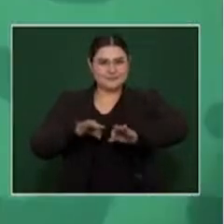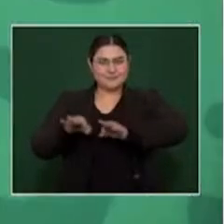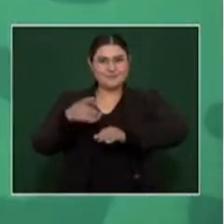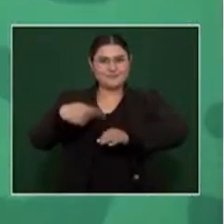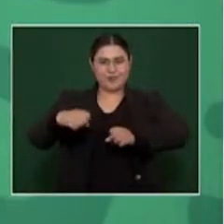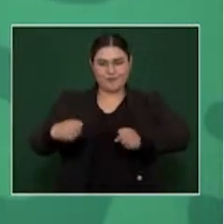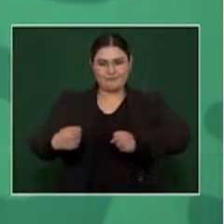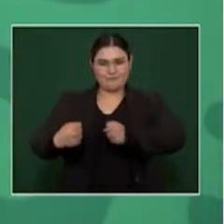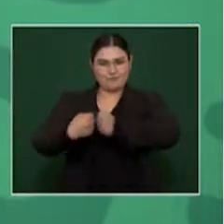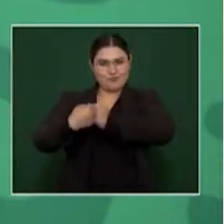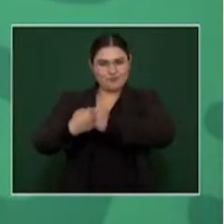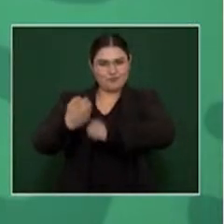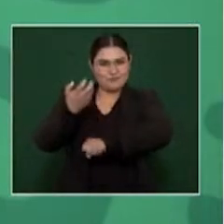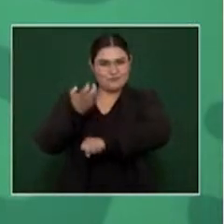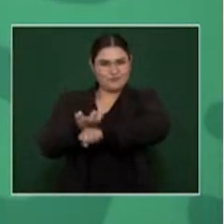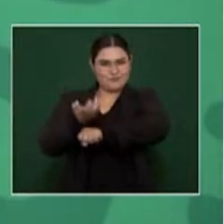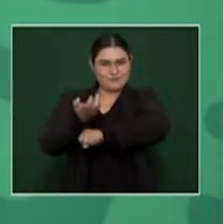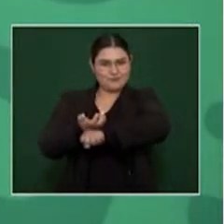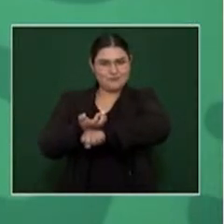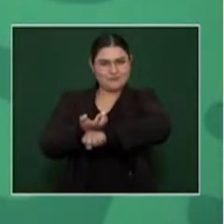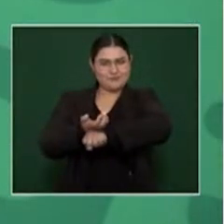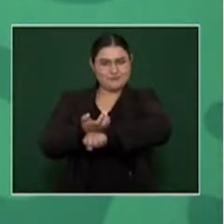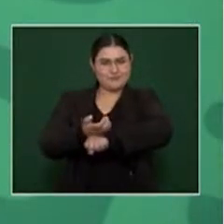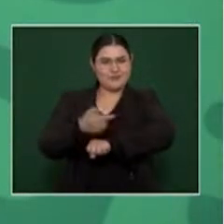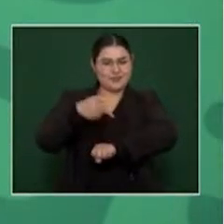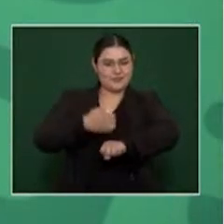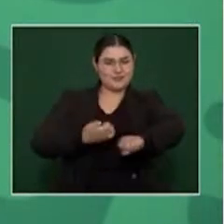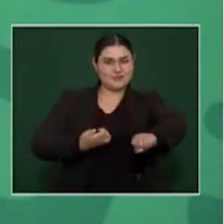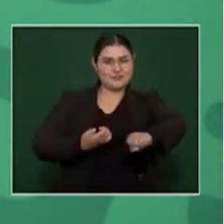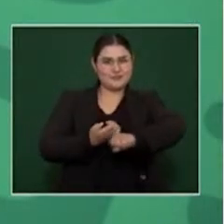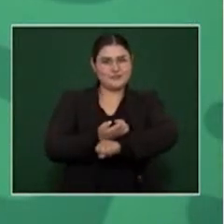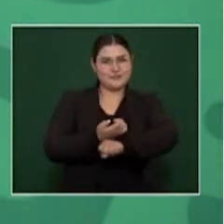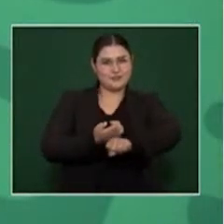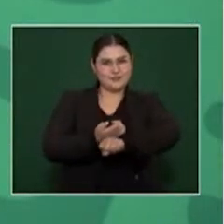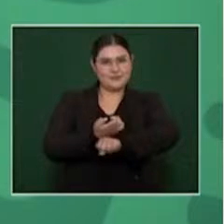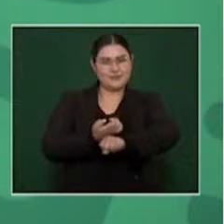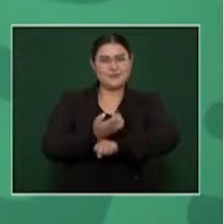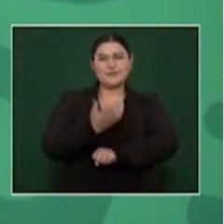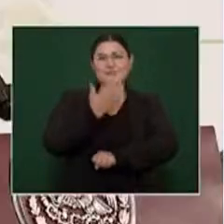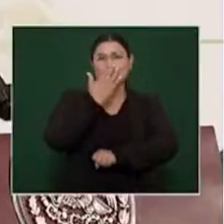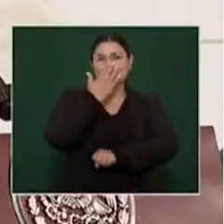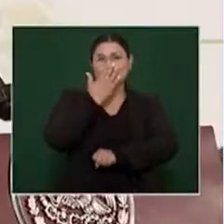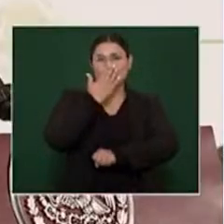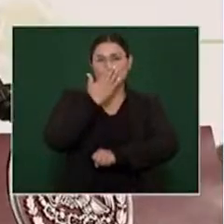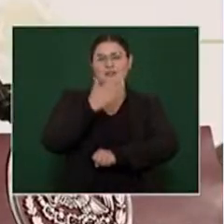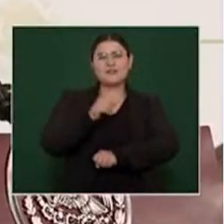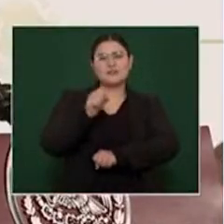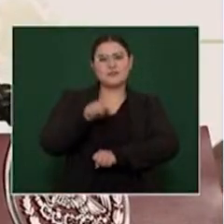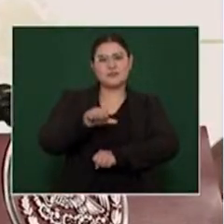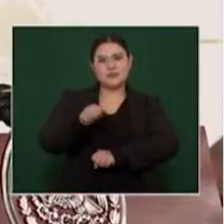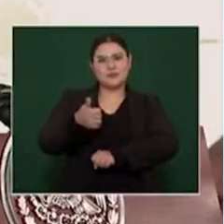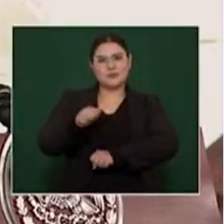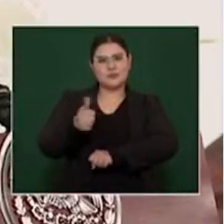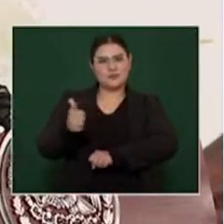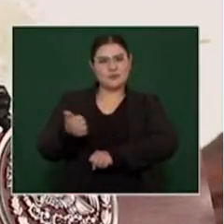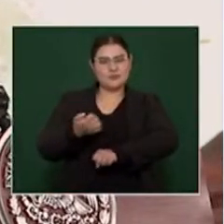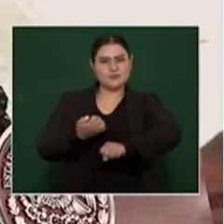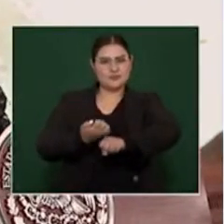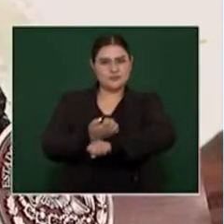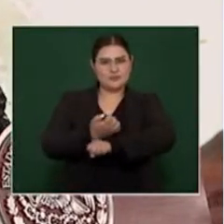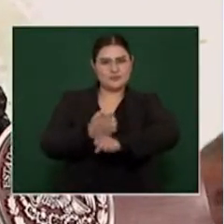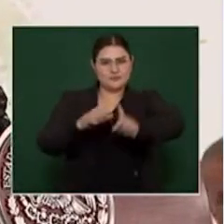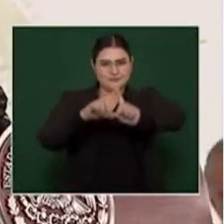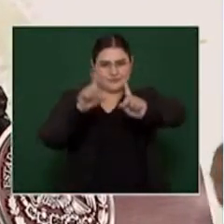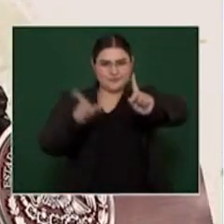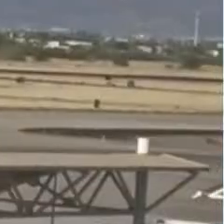y como lo informamos puntualmente aquí en este espacio de la octava con Luisa Cantú, el presidente Andrés Manuel López Obrador confirmó que ayer